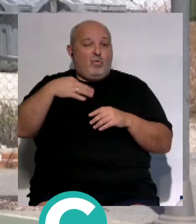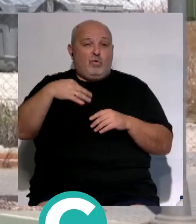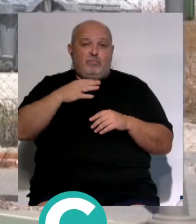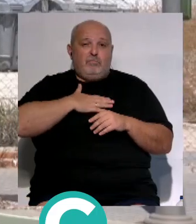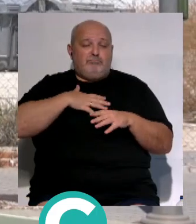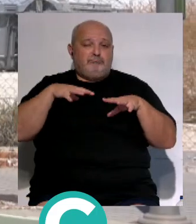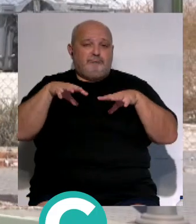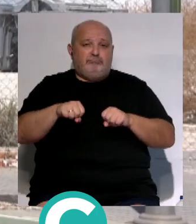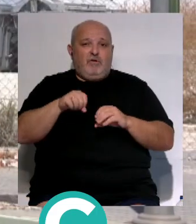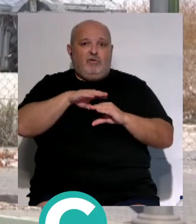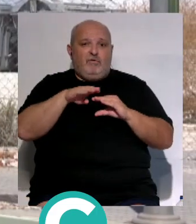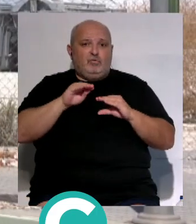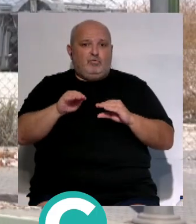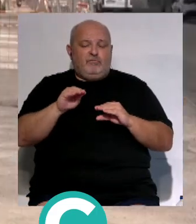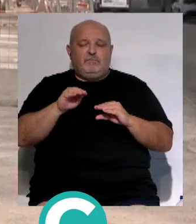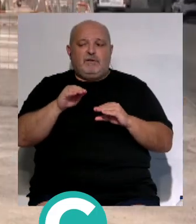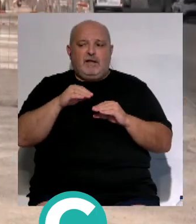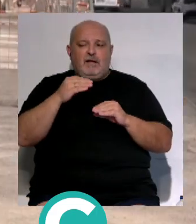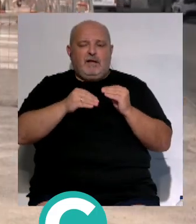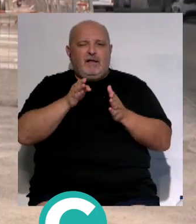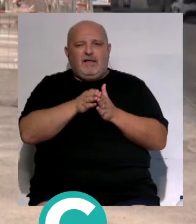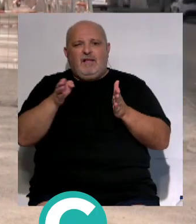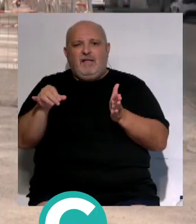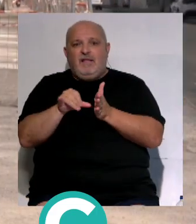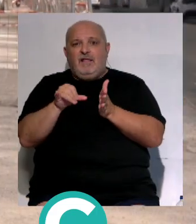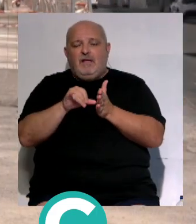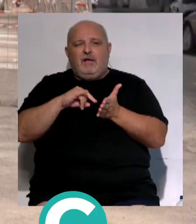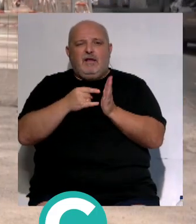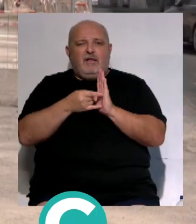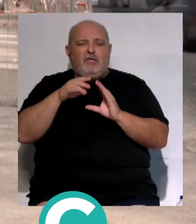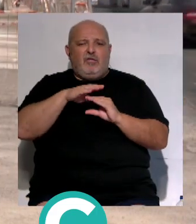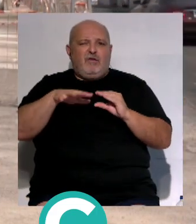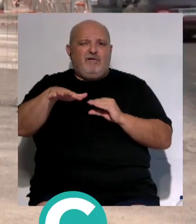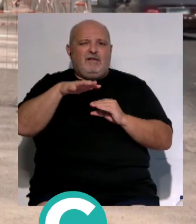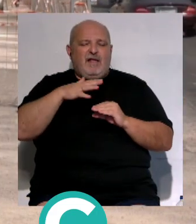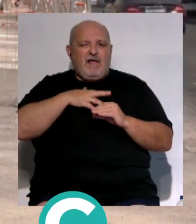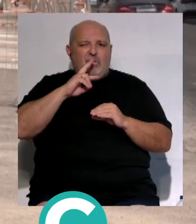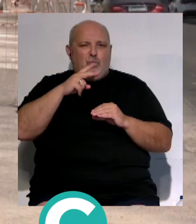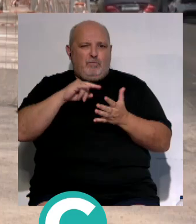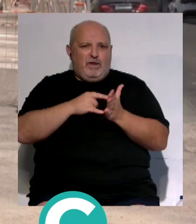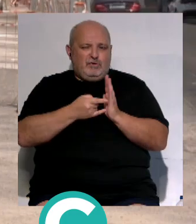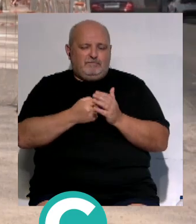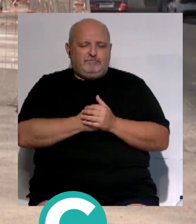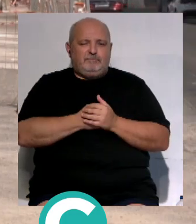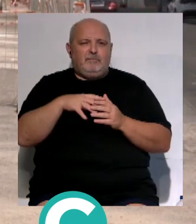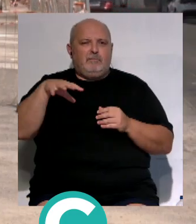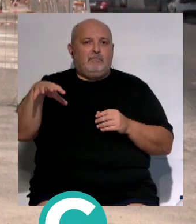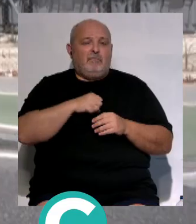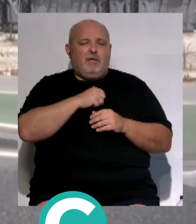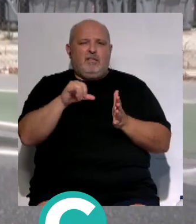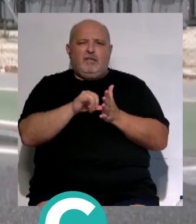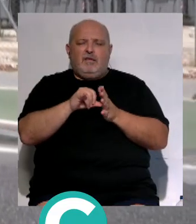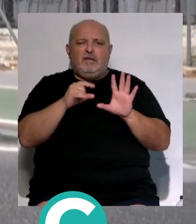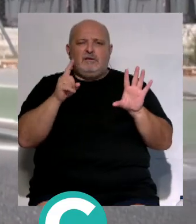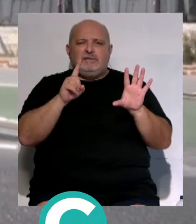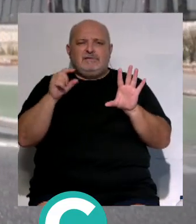propietario de esta unidad de ejecución que linda con la parcela del proyecto Zona Base en Cuba Azul. La operación de compra por un importe